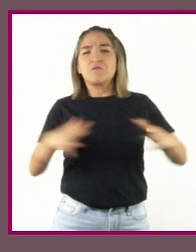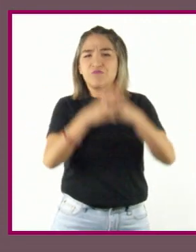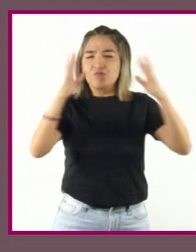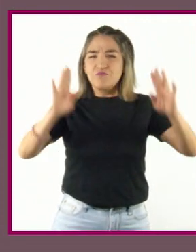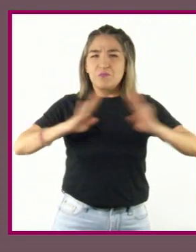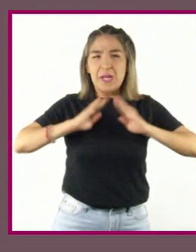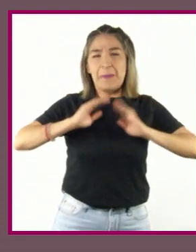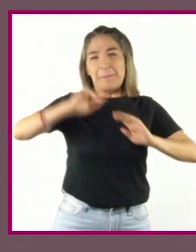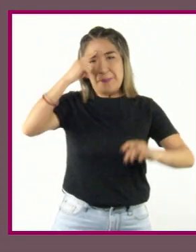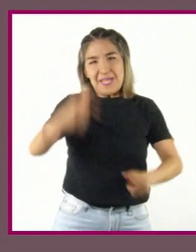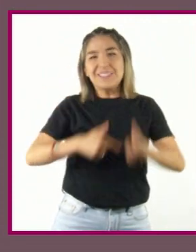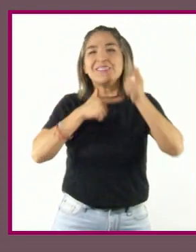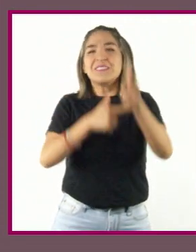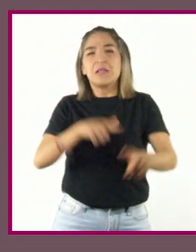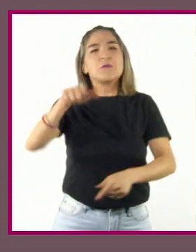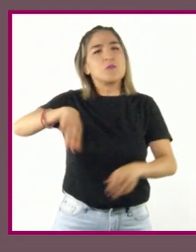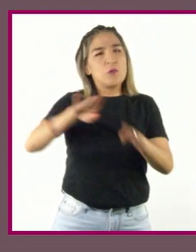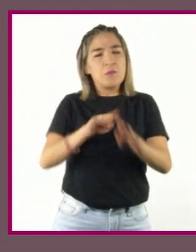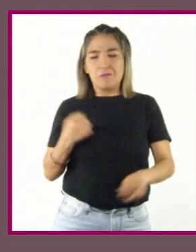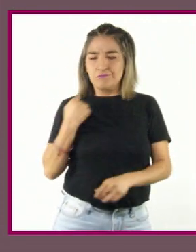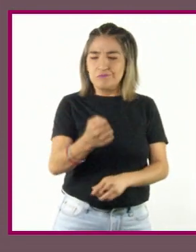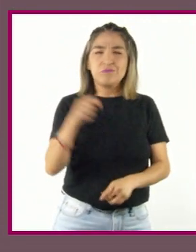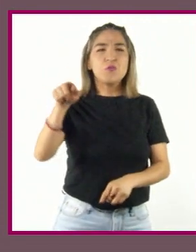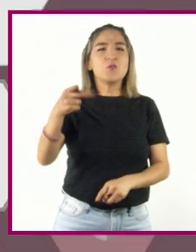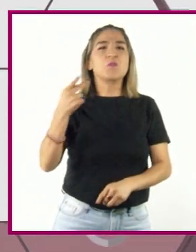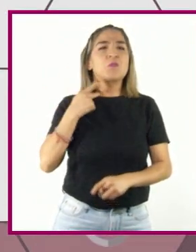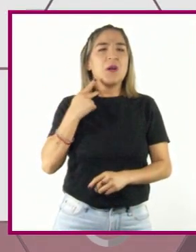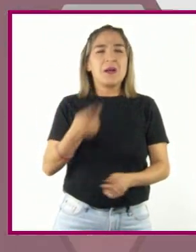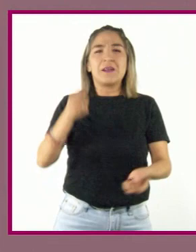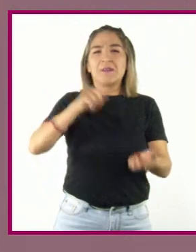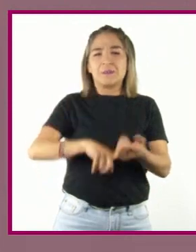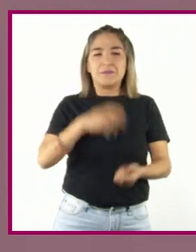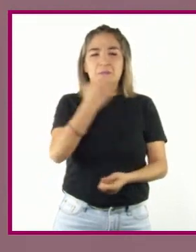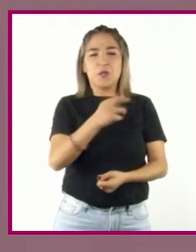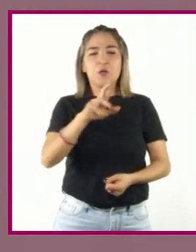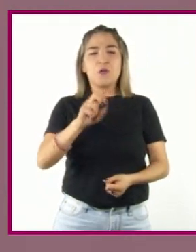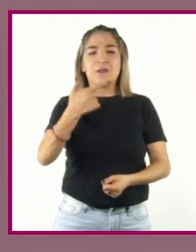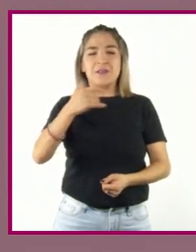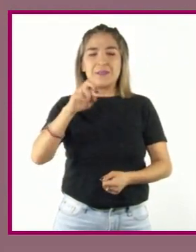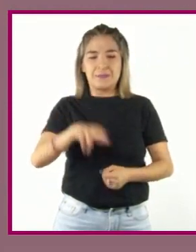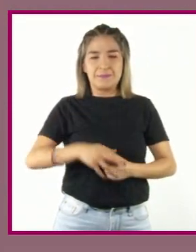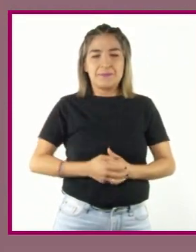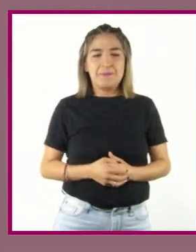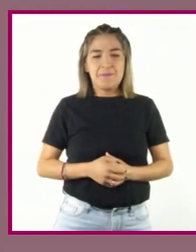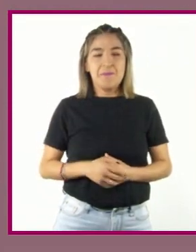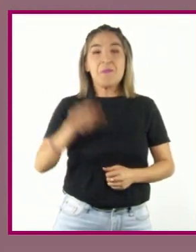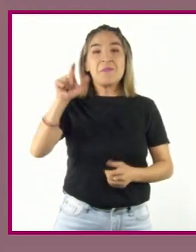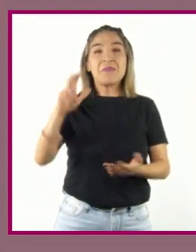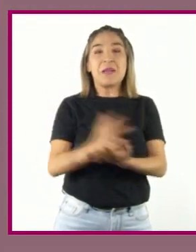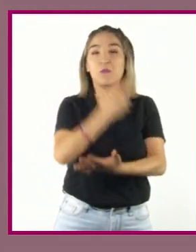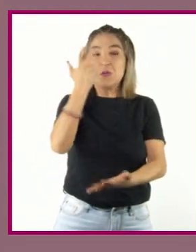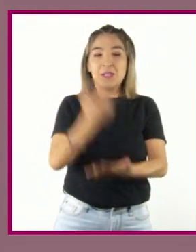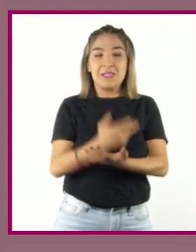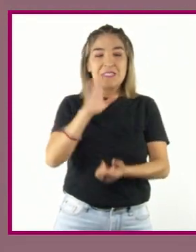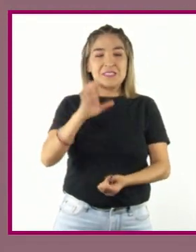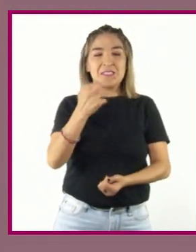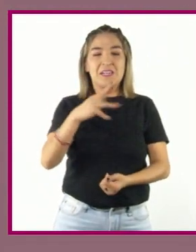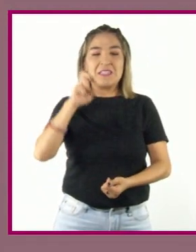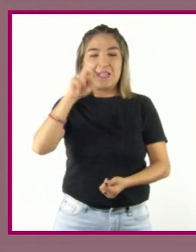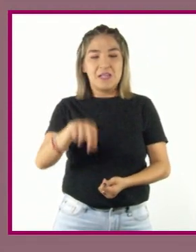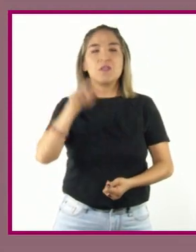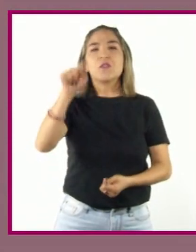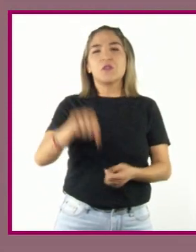que busca continuar con su política contra los Rohingya. Cherán es un pueblo purépecha ubicado en el estado de